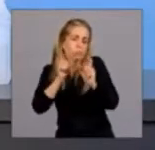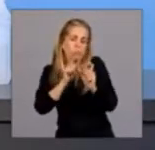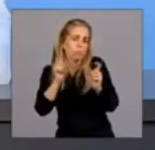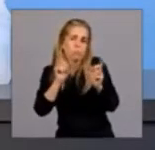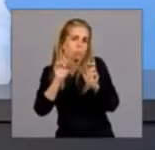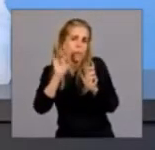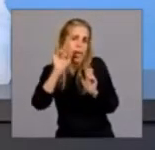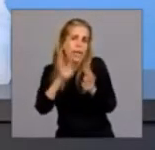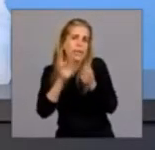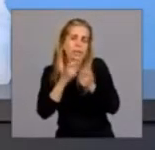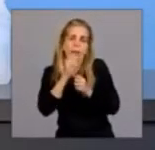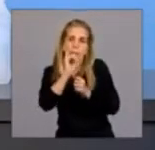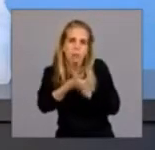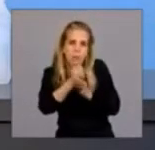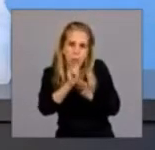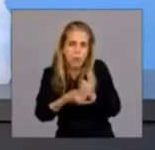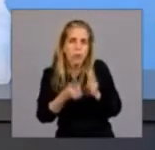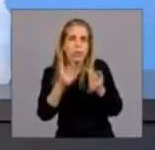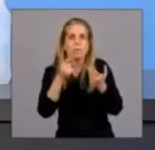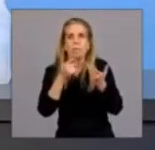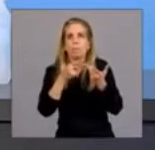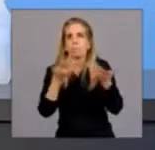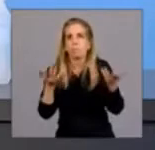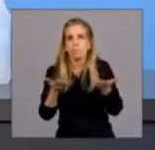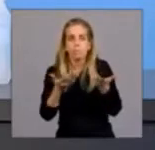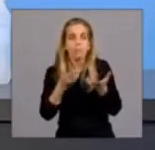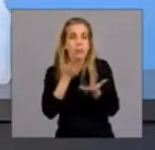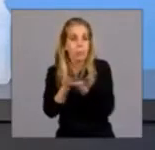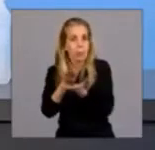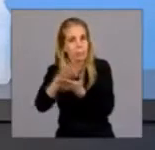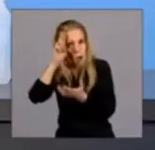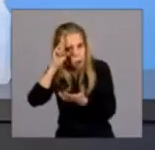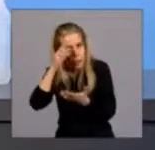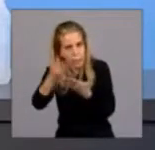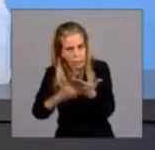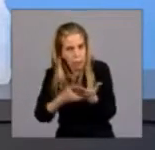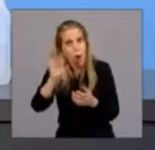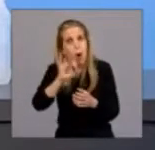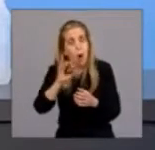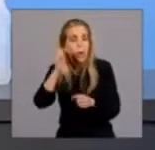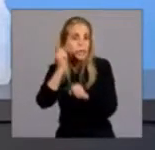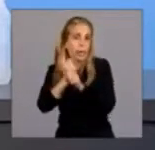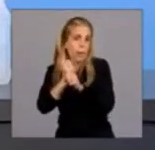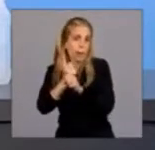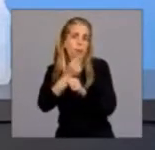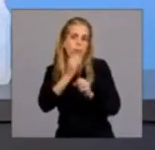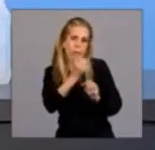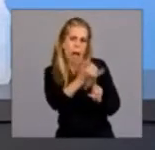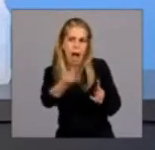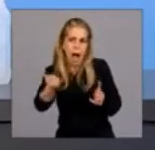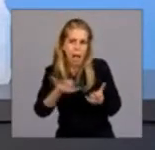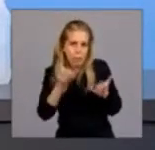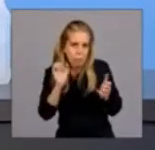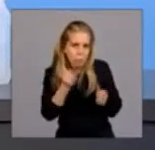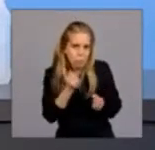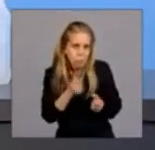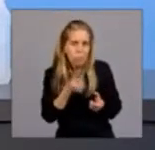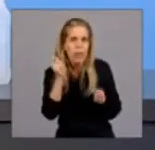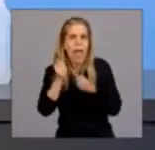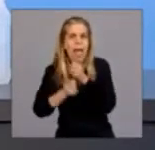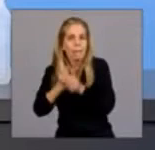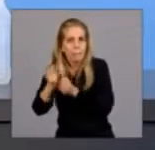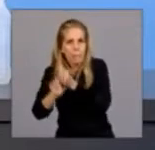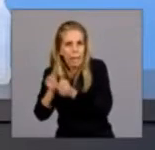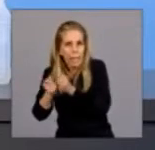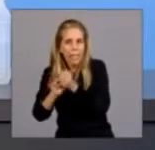estas tareas especialmente autorizadas, o trabajos exceptuados, porque ya hay muchas empresas,